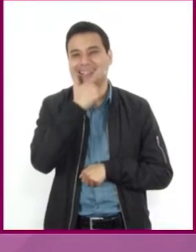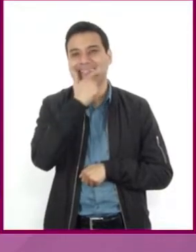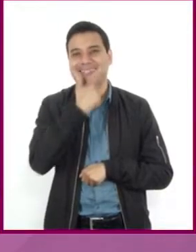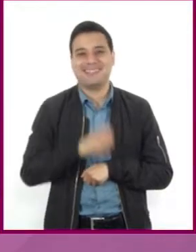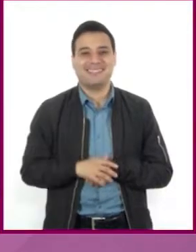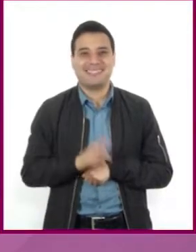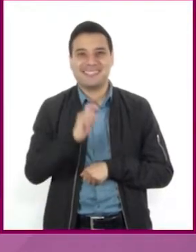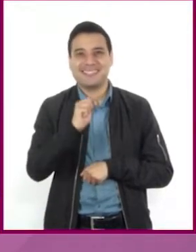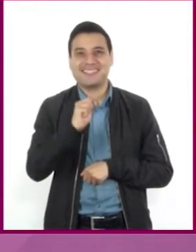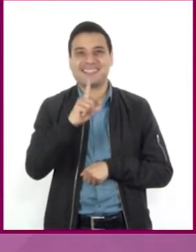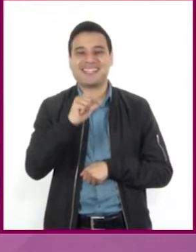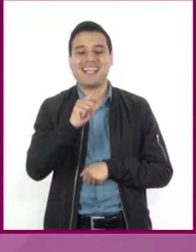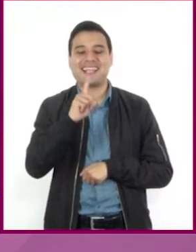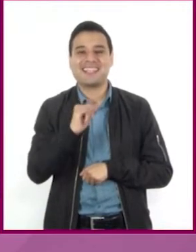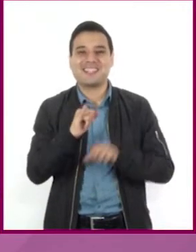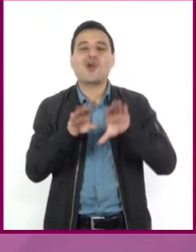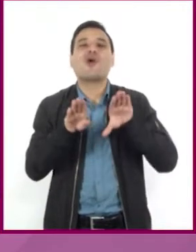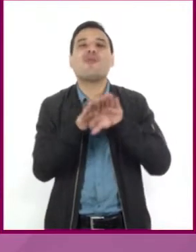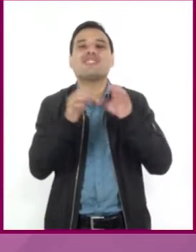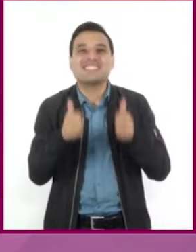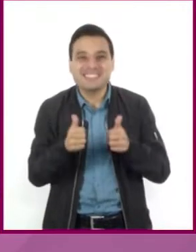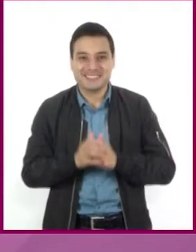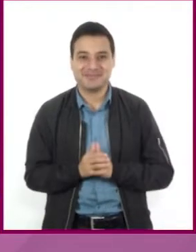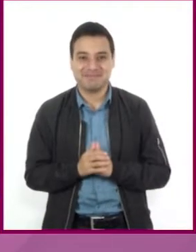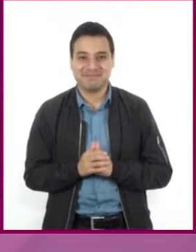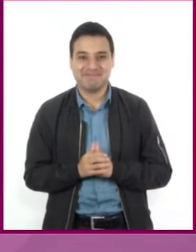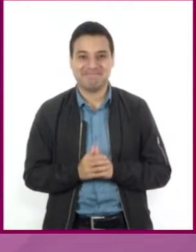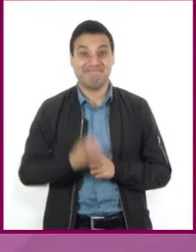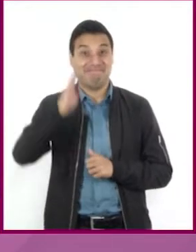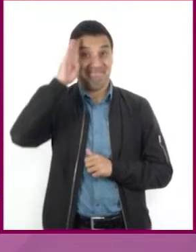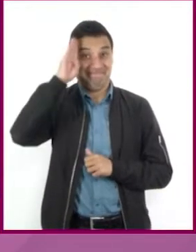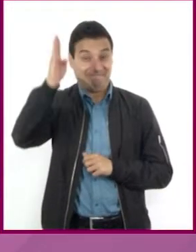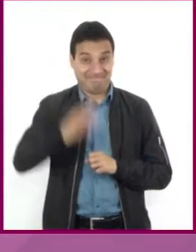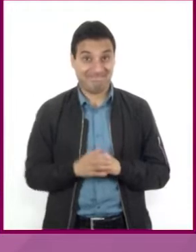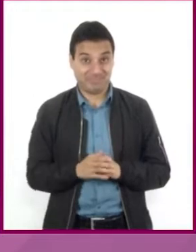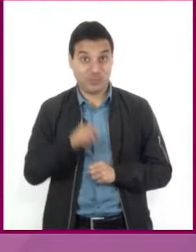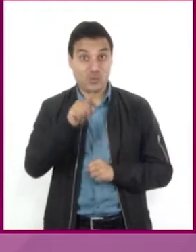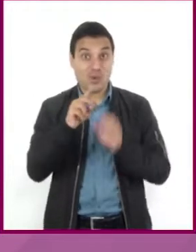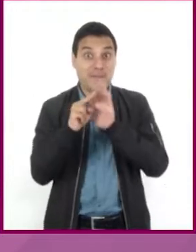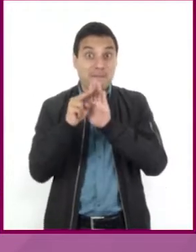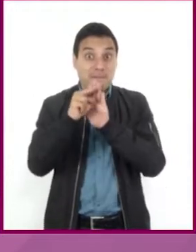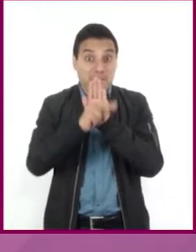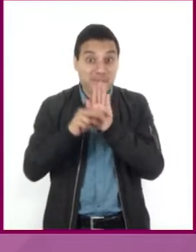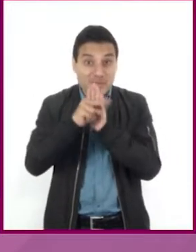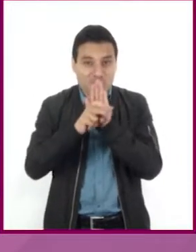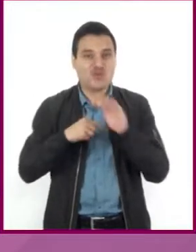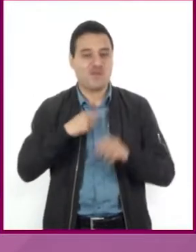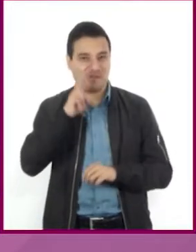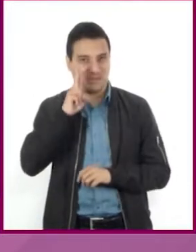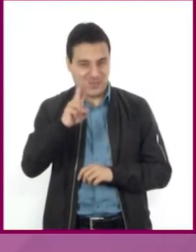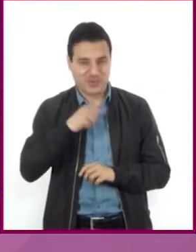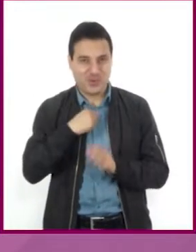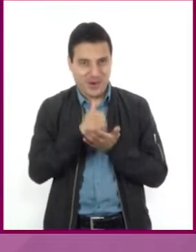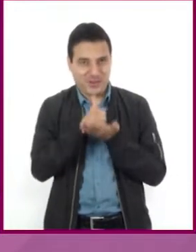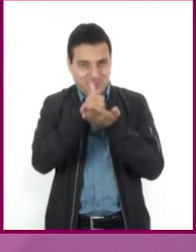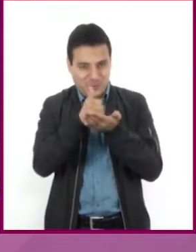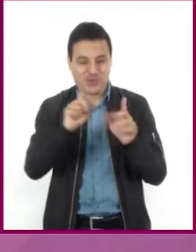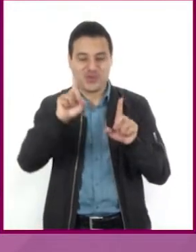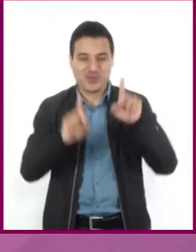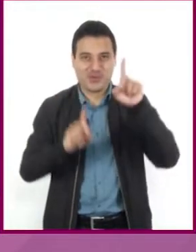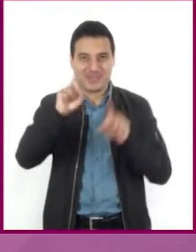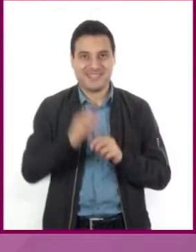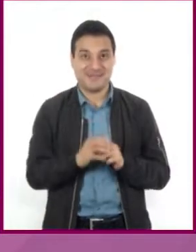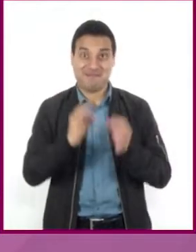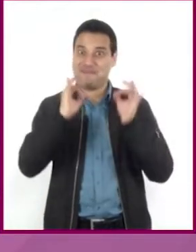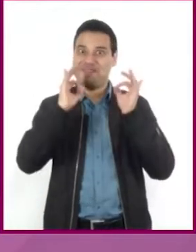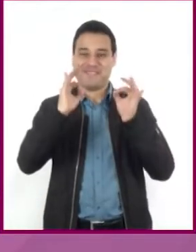¡Lali! ¿Cómo estás? Esmundo, estaba viendo tu transmisión y quizá yo te pueda ayudar con tu duda. ¡Perfecto!